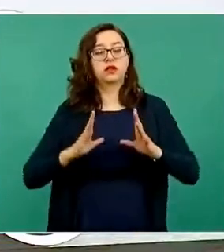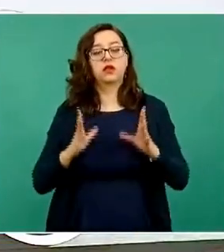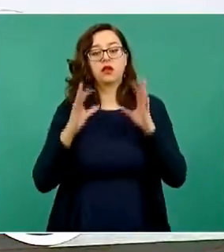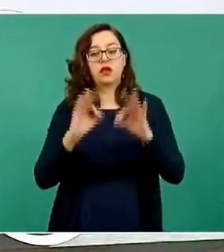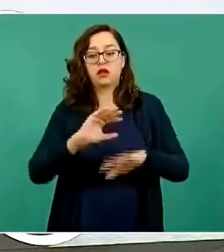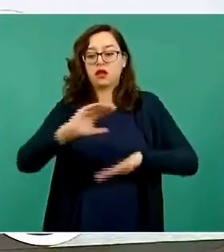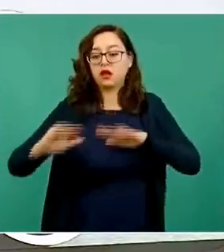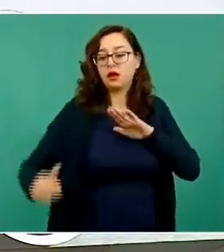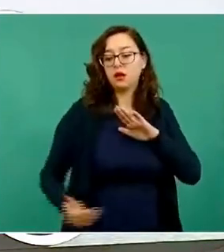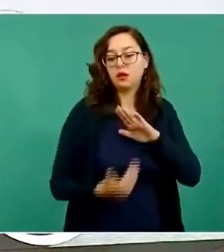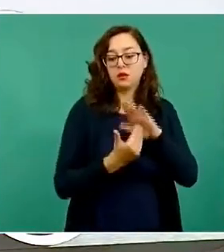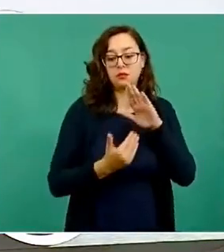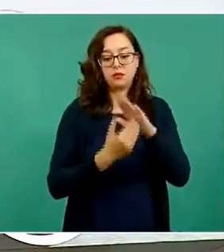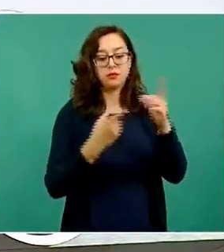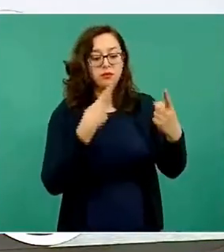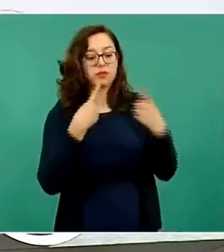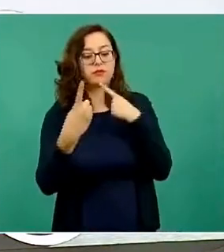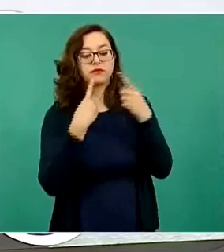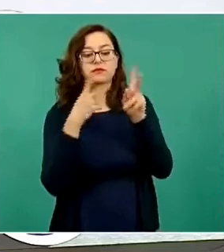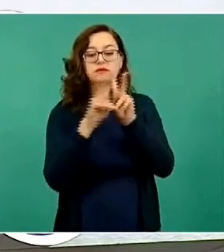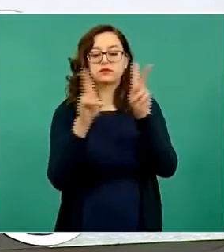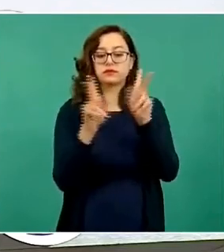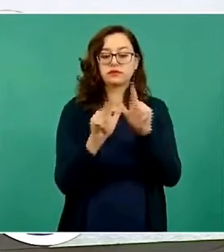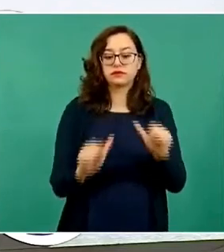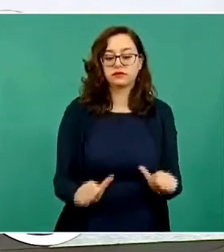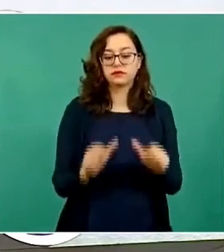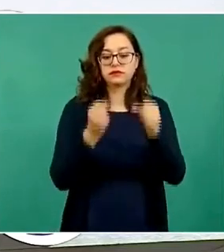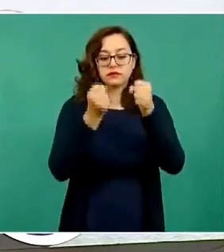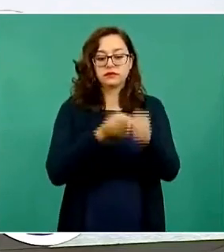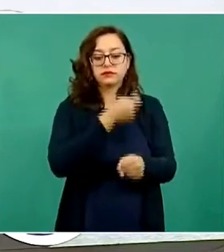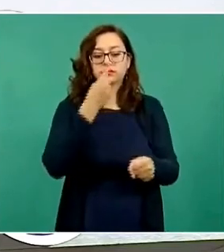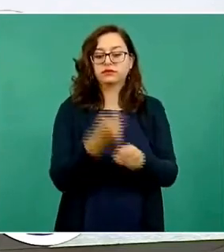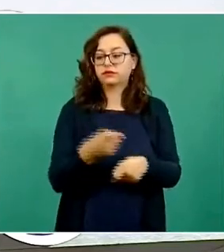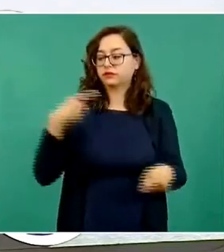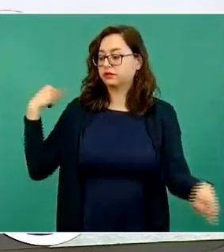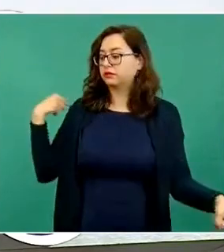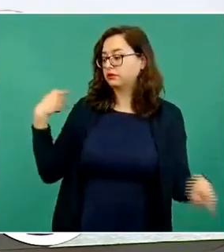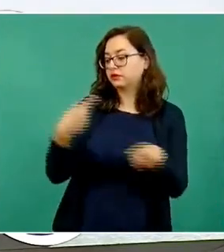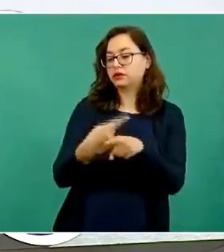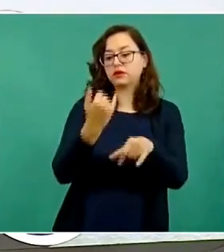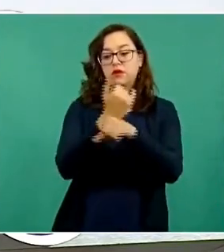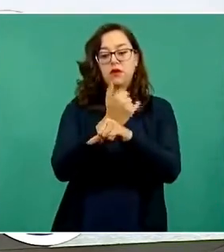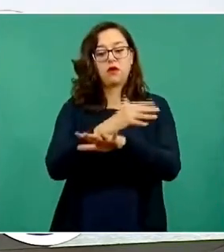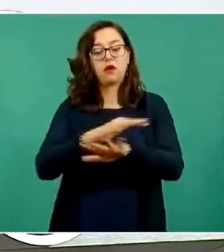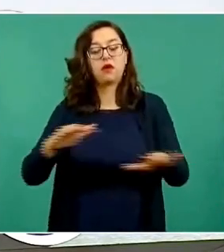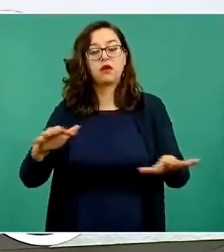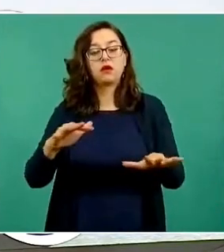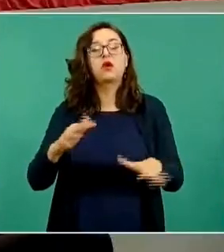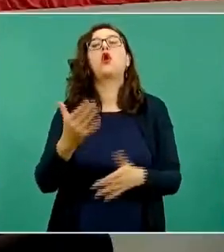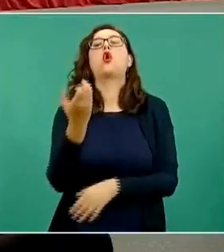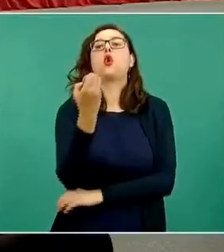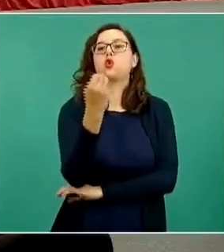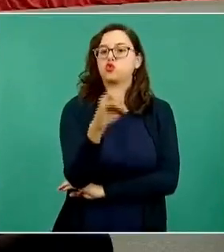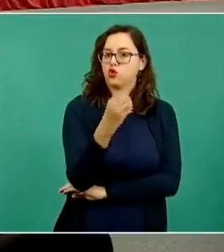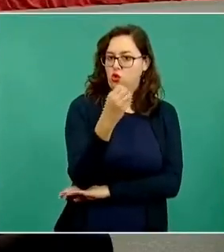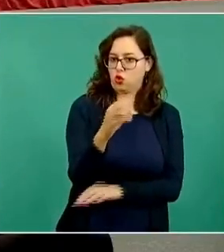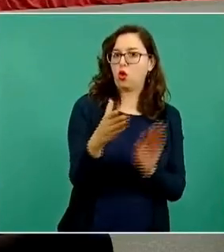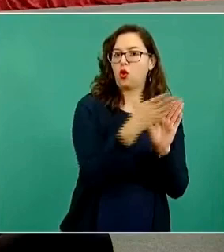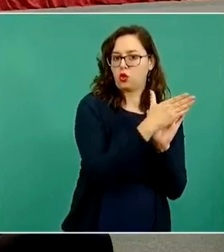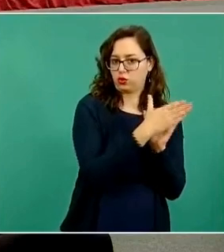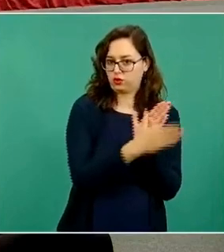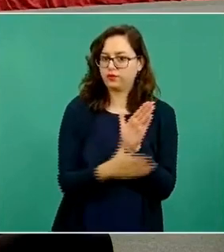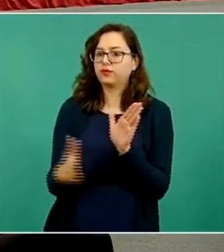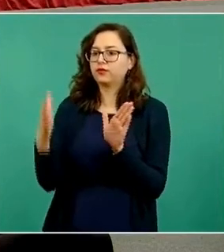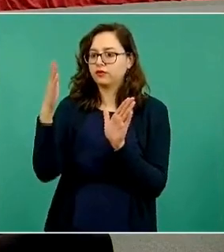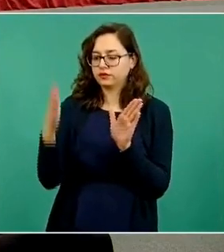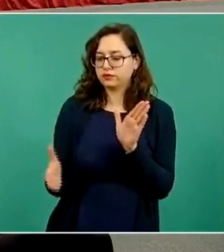regionales y estatales hasta el mes de octubre. En la elaboración de este informe participan